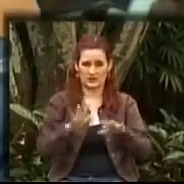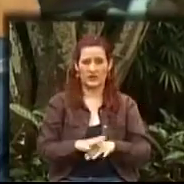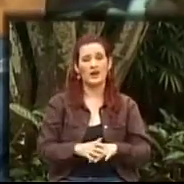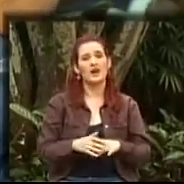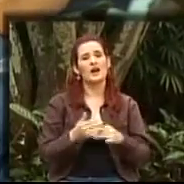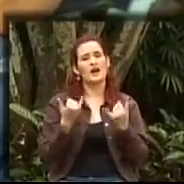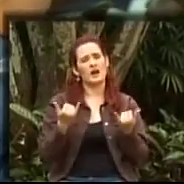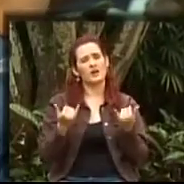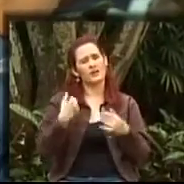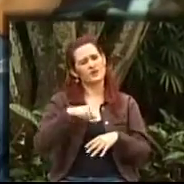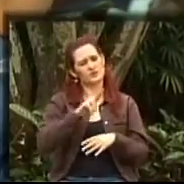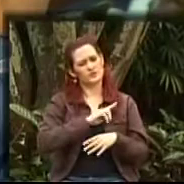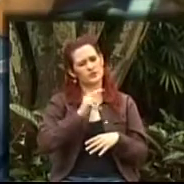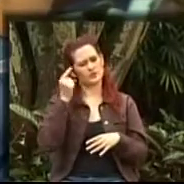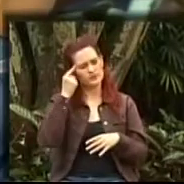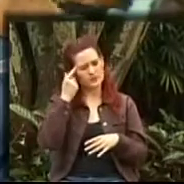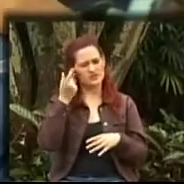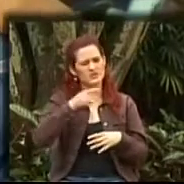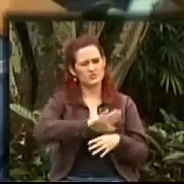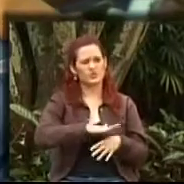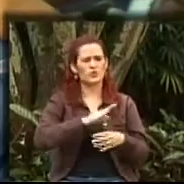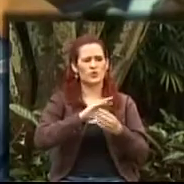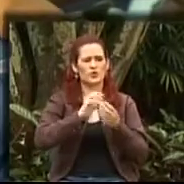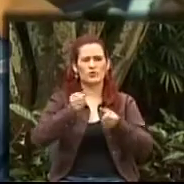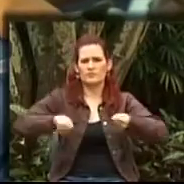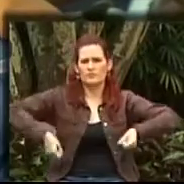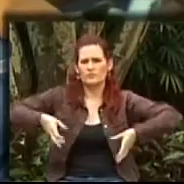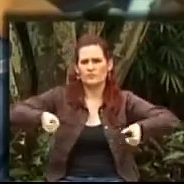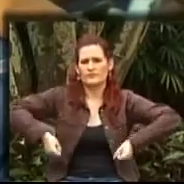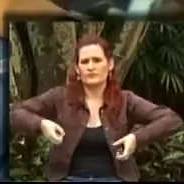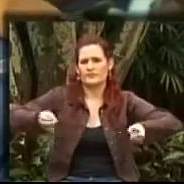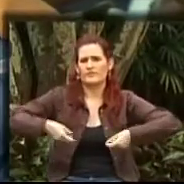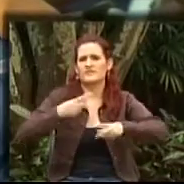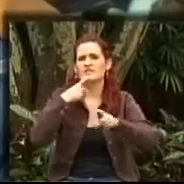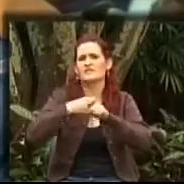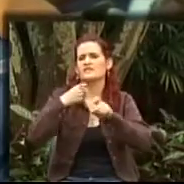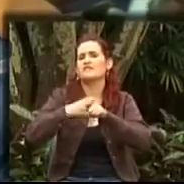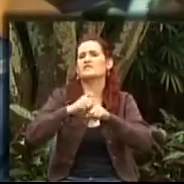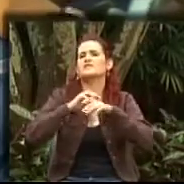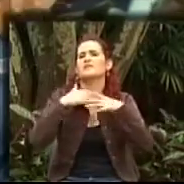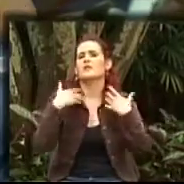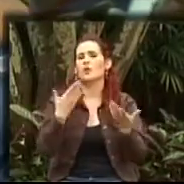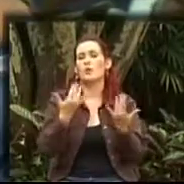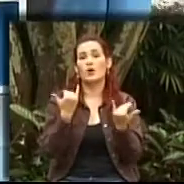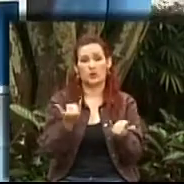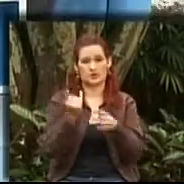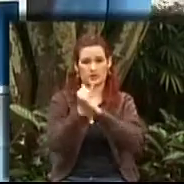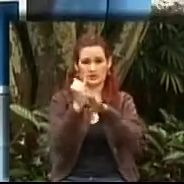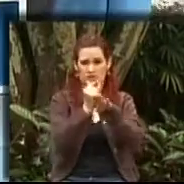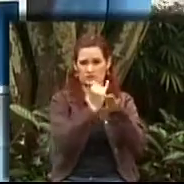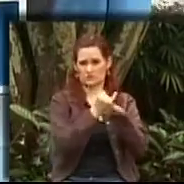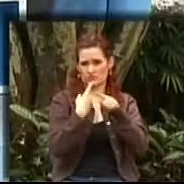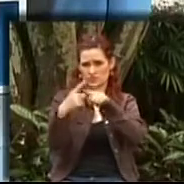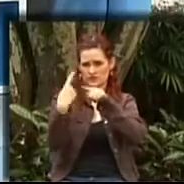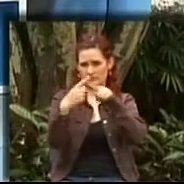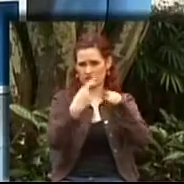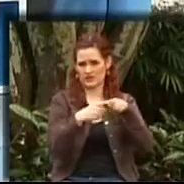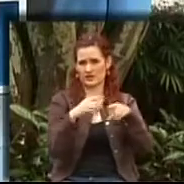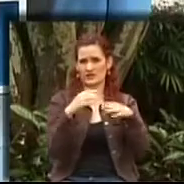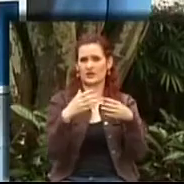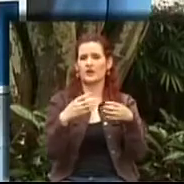por el tema de la movilidad, los obstáculos, las dificultades, porque hay personas, instituciones que están trabajando el tema. Es el caso de la fundación